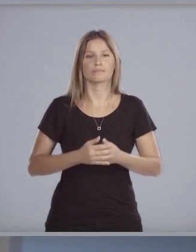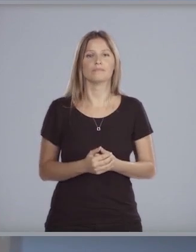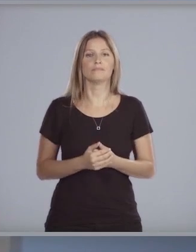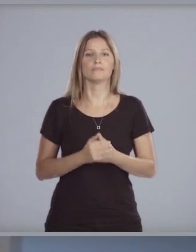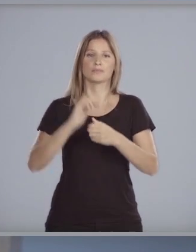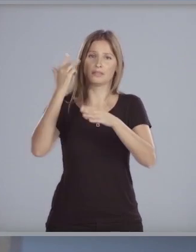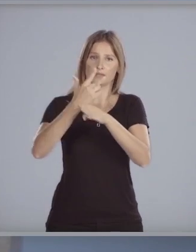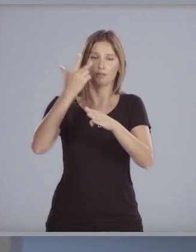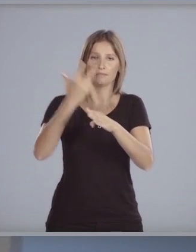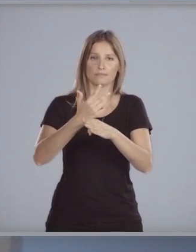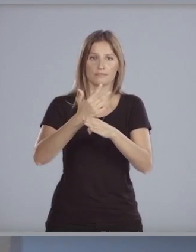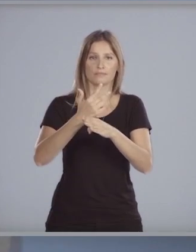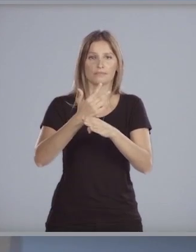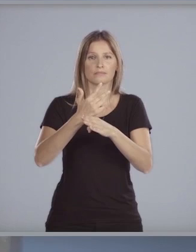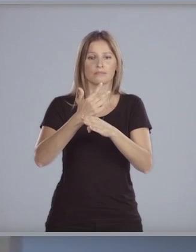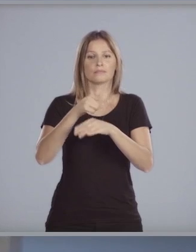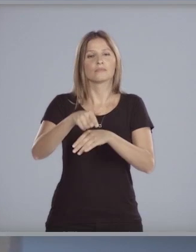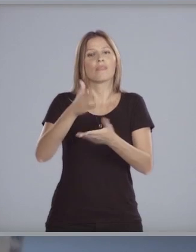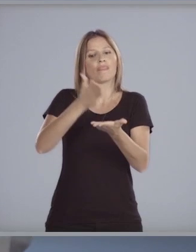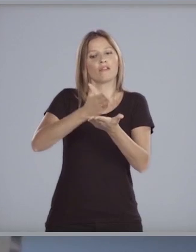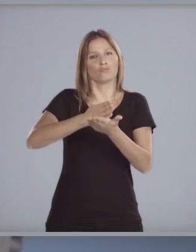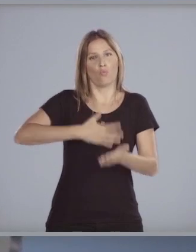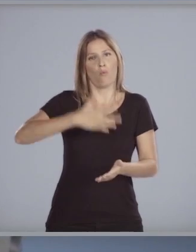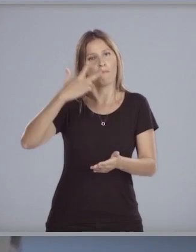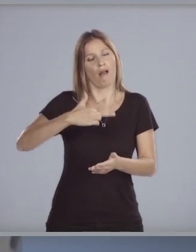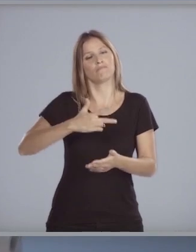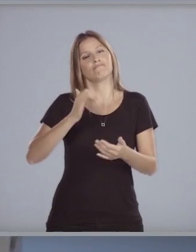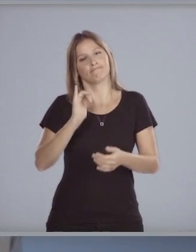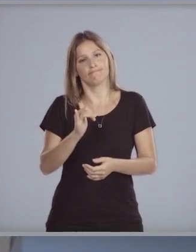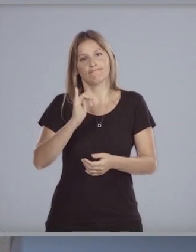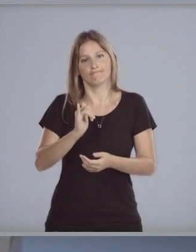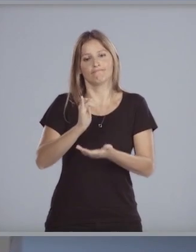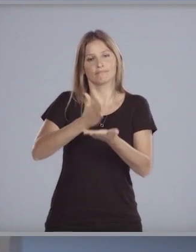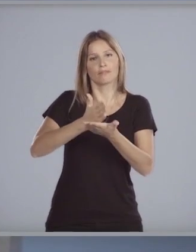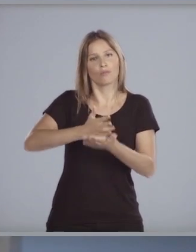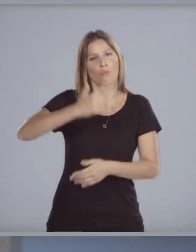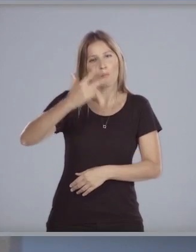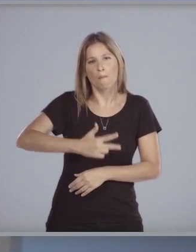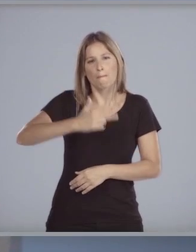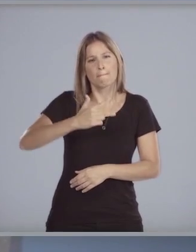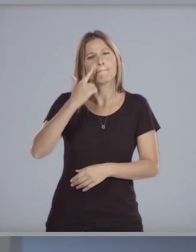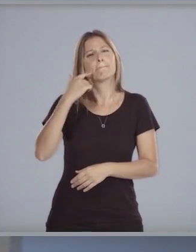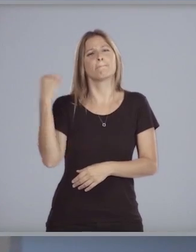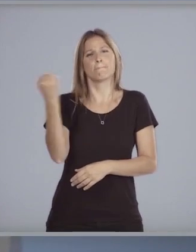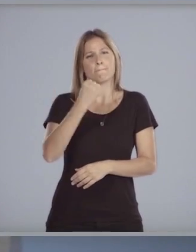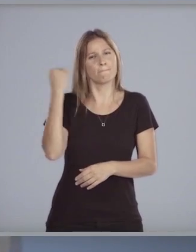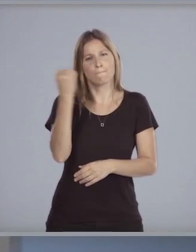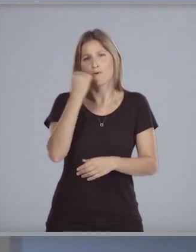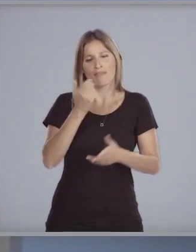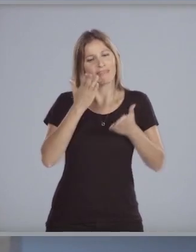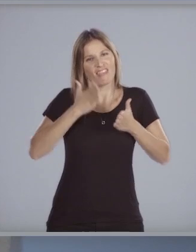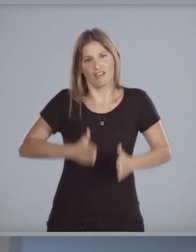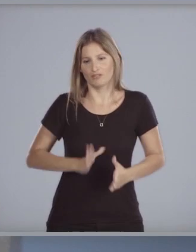Tercero, los derechos humanos. Sí, los derechos humanos en tanto imperativo ético de la